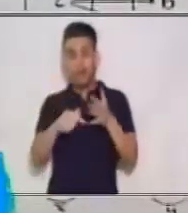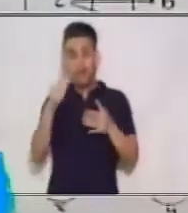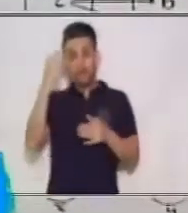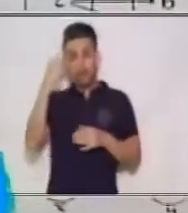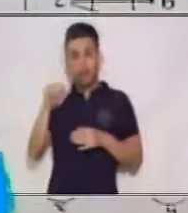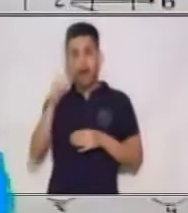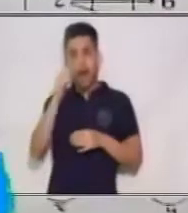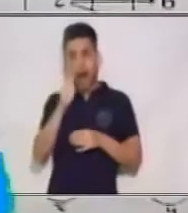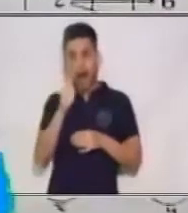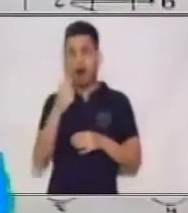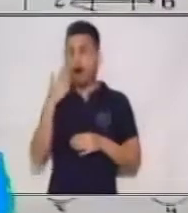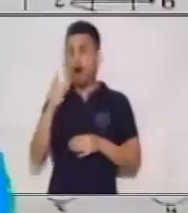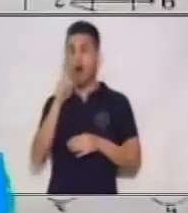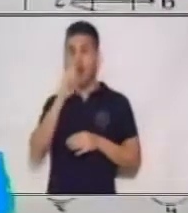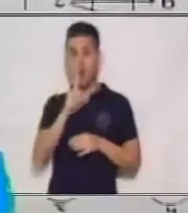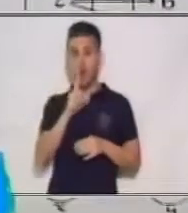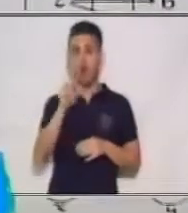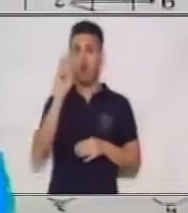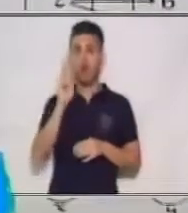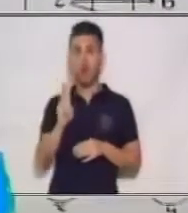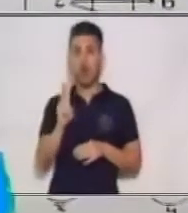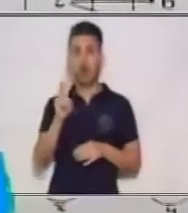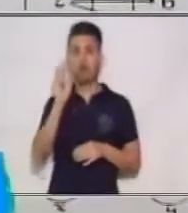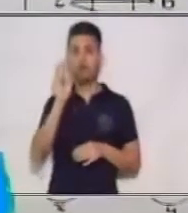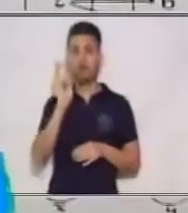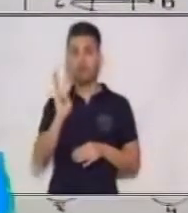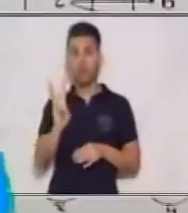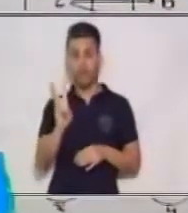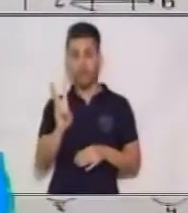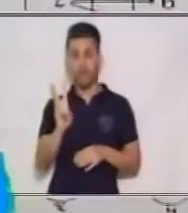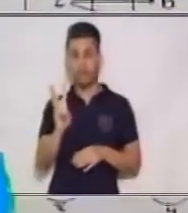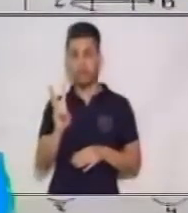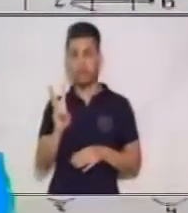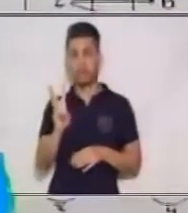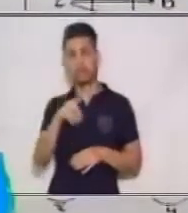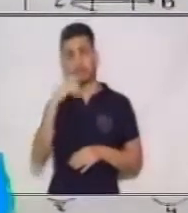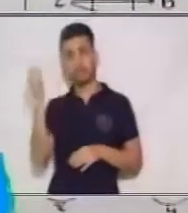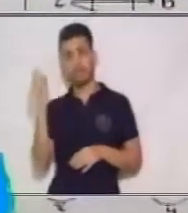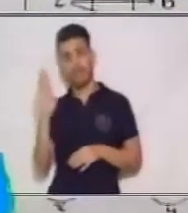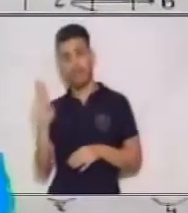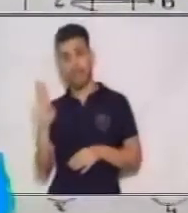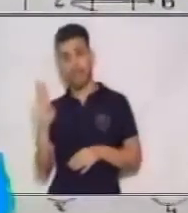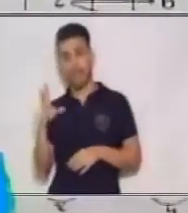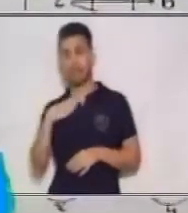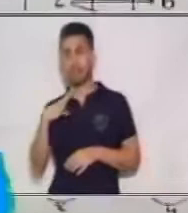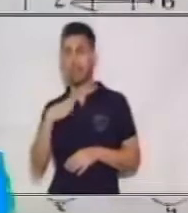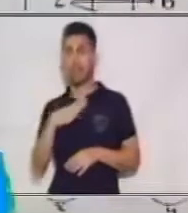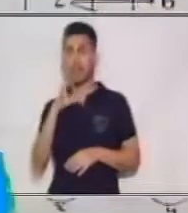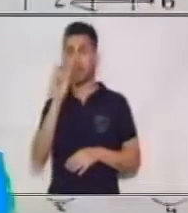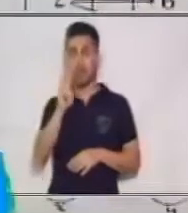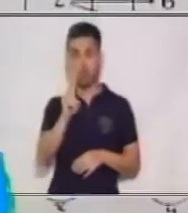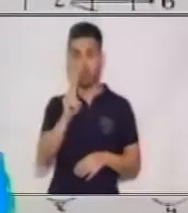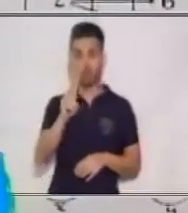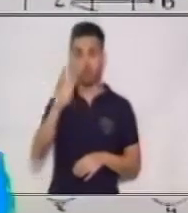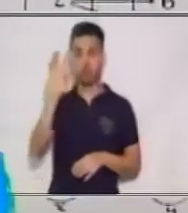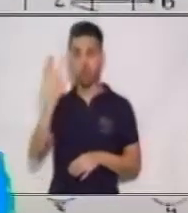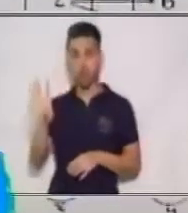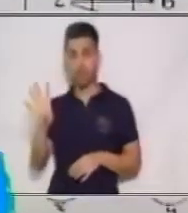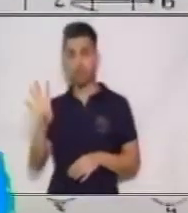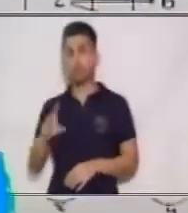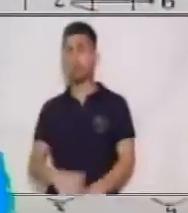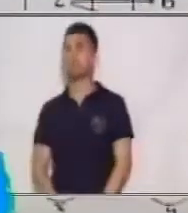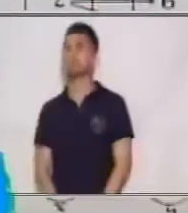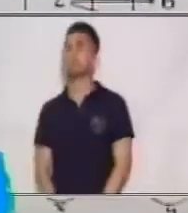1, 2 y 3. Y el conjunto B tiene 2 y